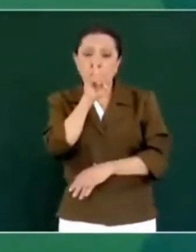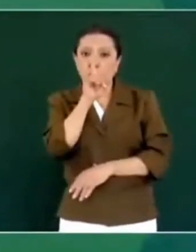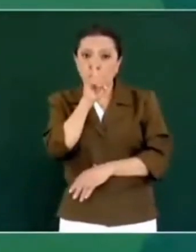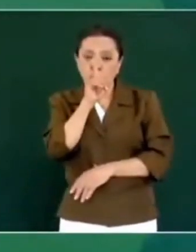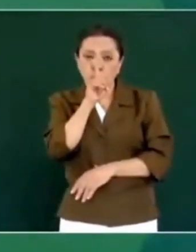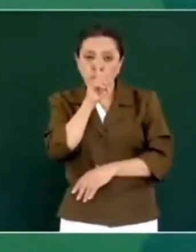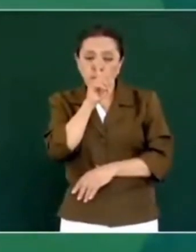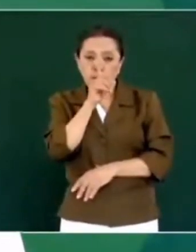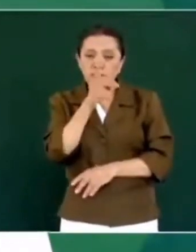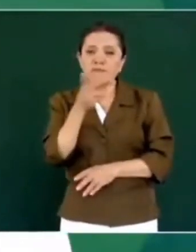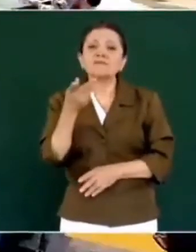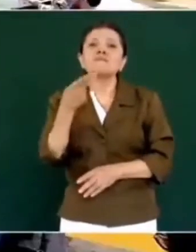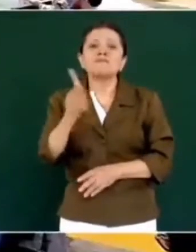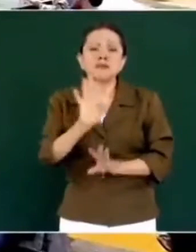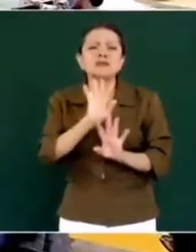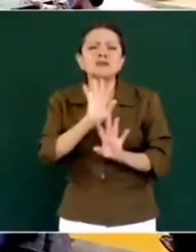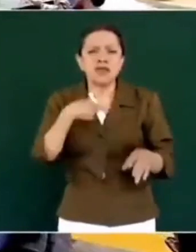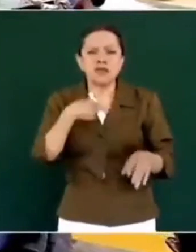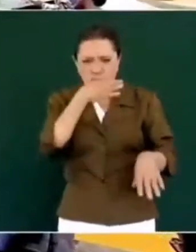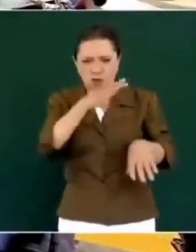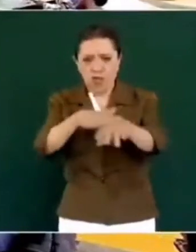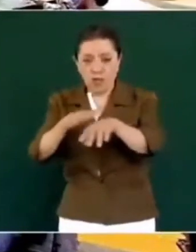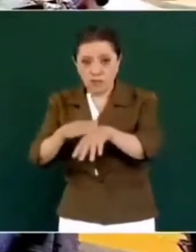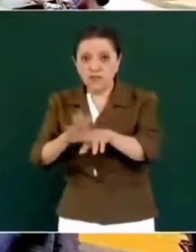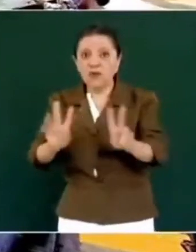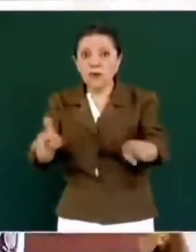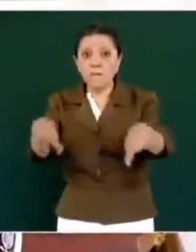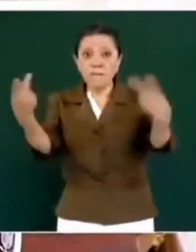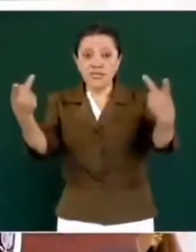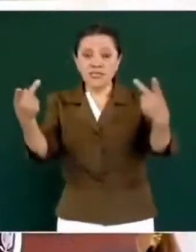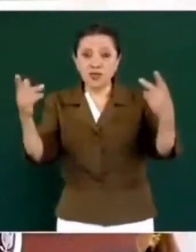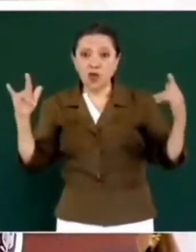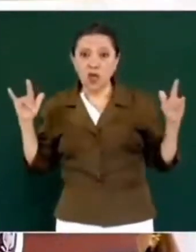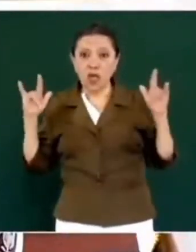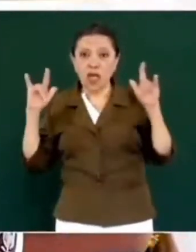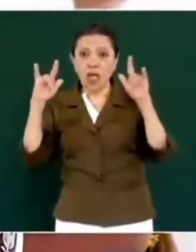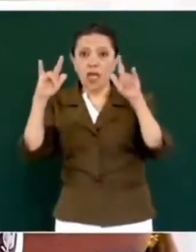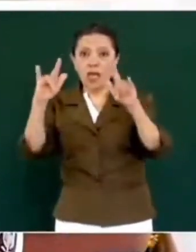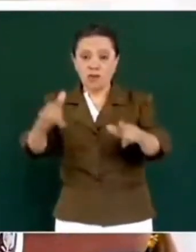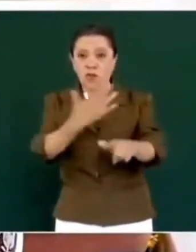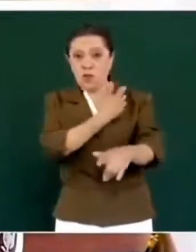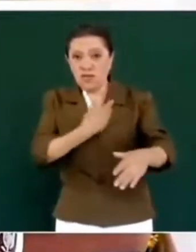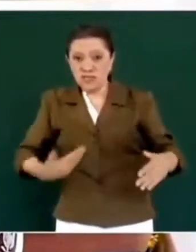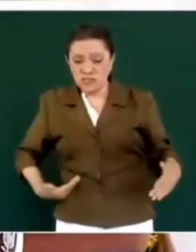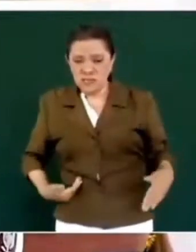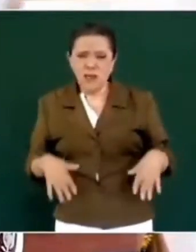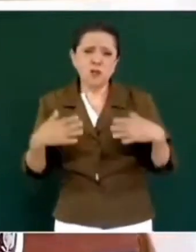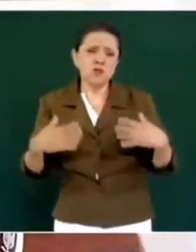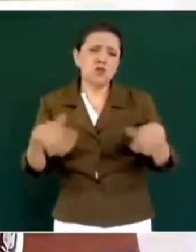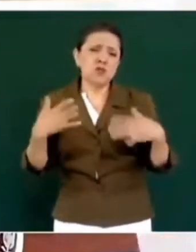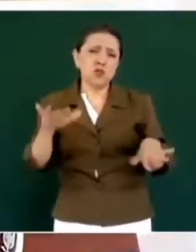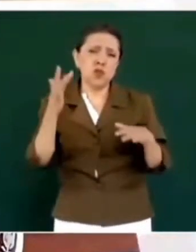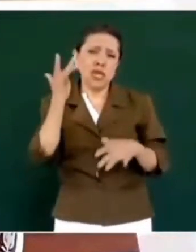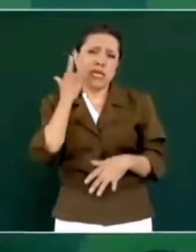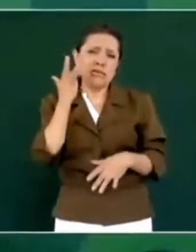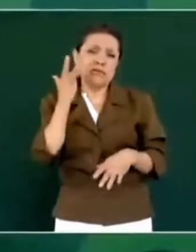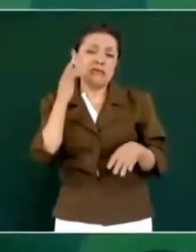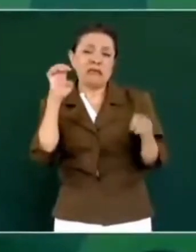pero se vendió el avión presidencial. Era lujosísimo, es. Ya lo tienen